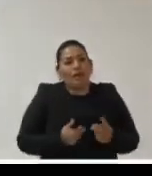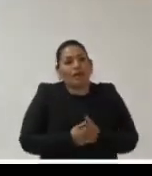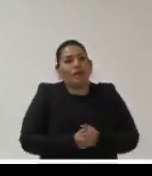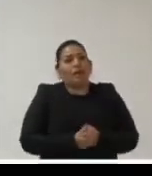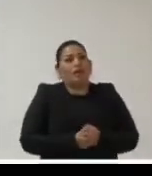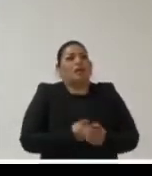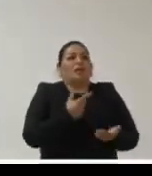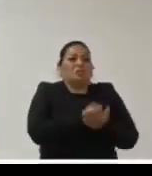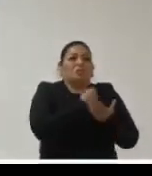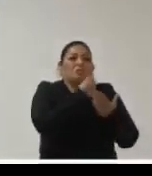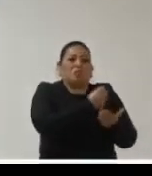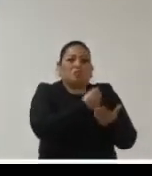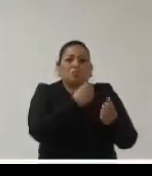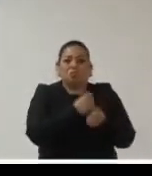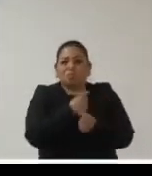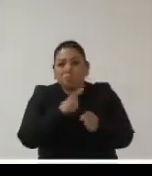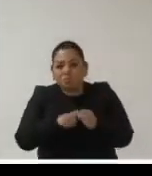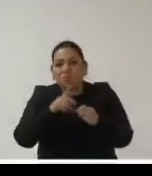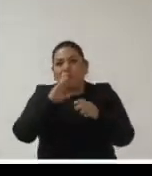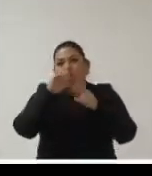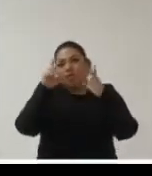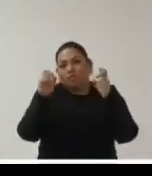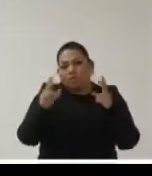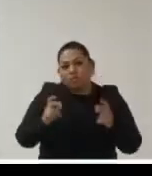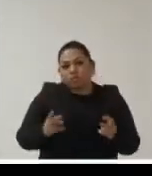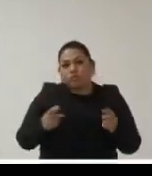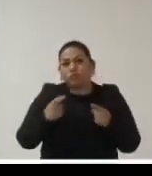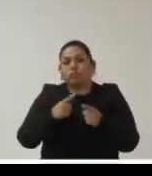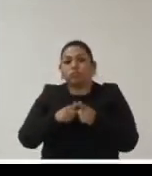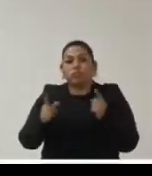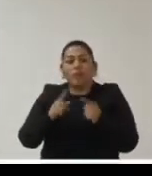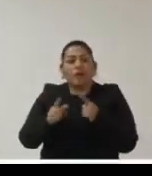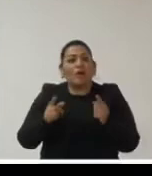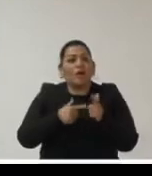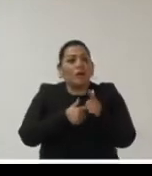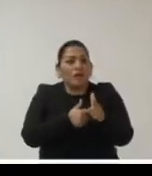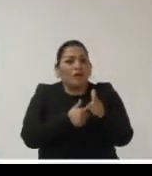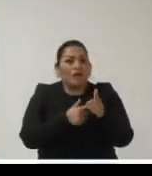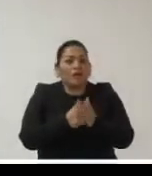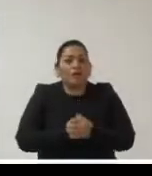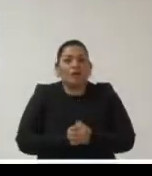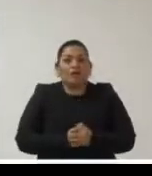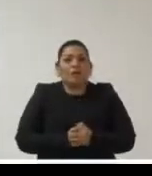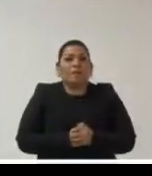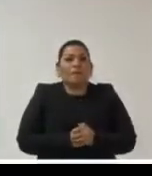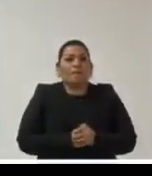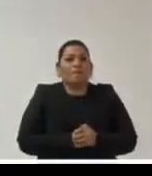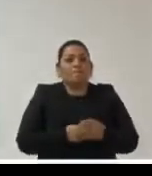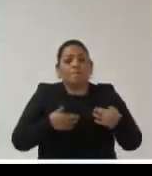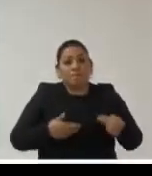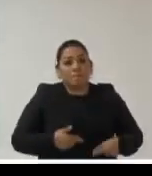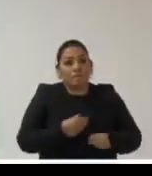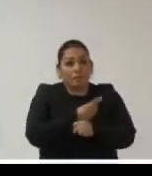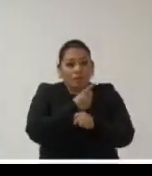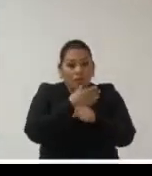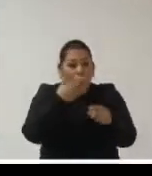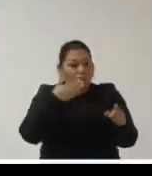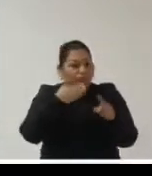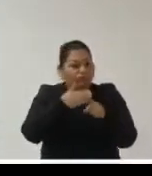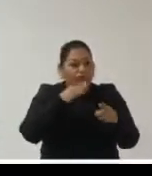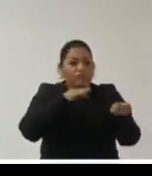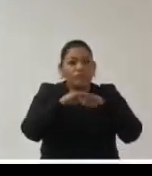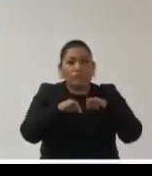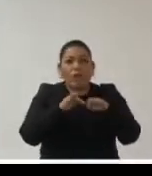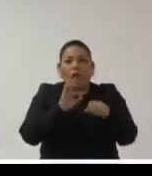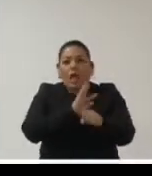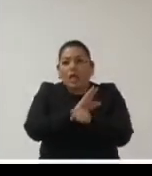económicas las consecuencias sociales y todo aquello que todavía implica este tremendo desafío para la humanidad y que para quienes trabajamos particularmente en la